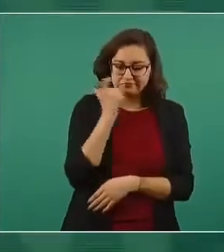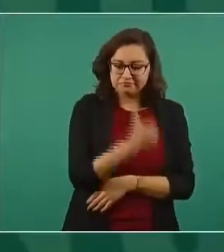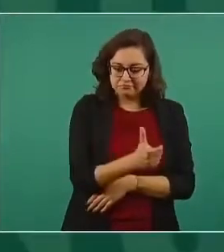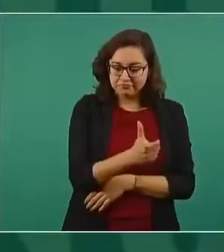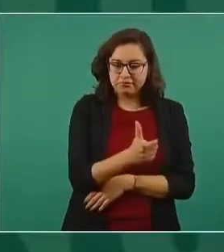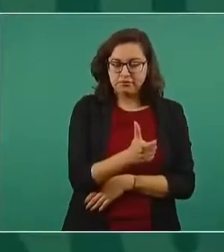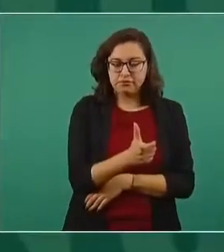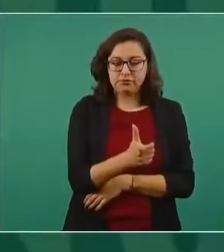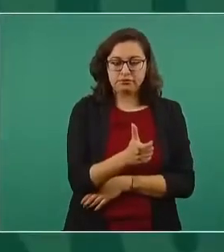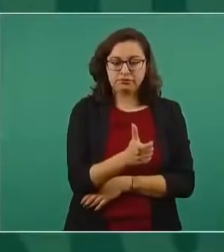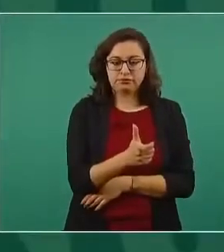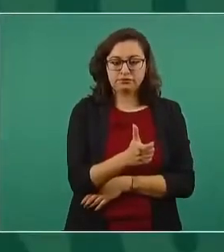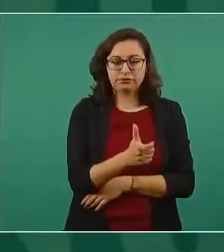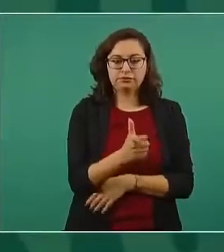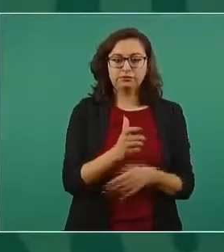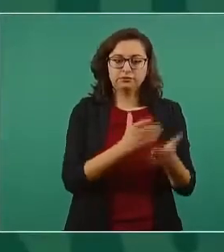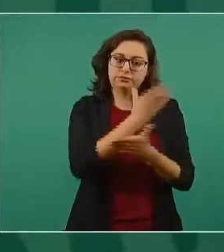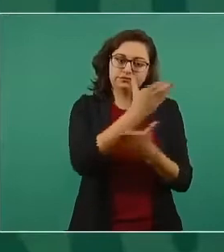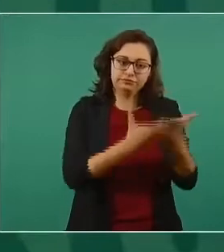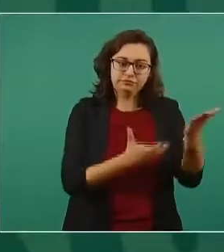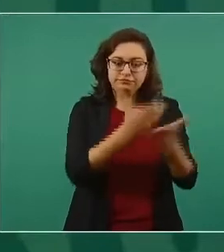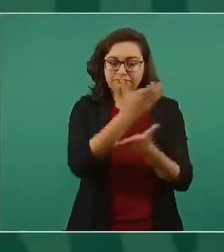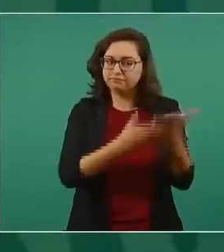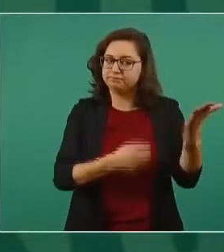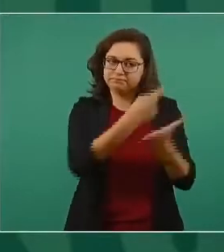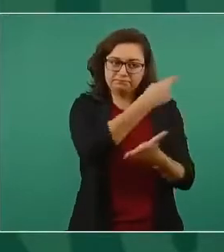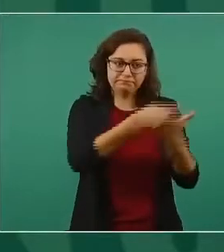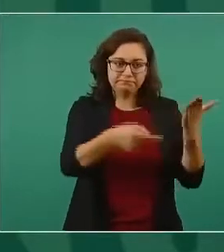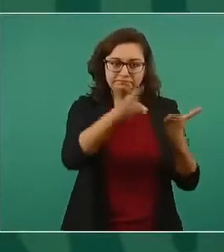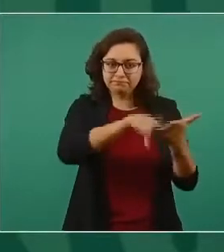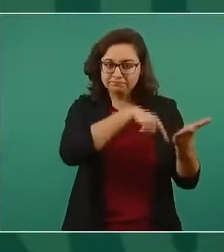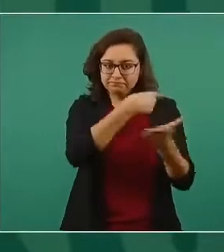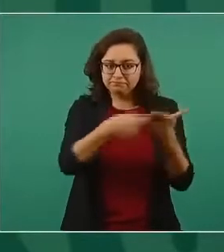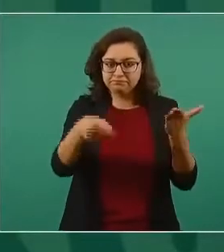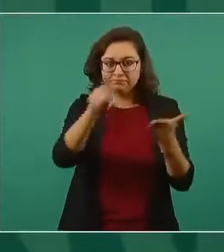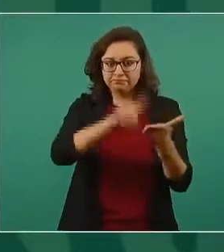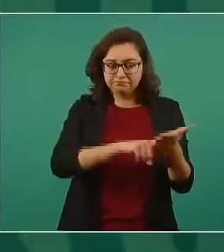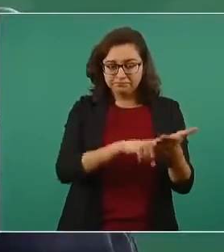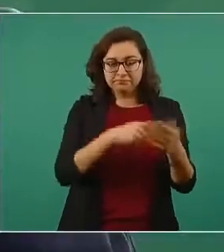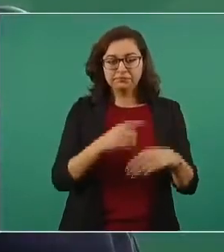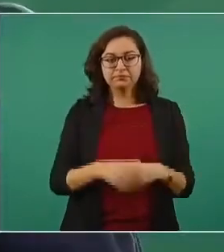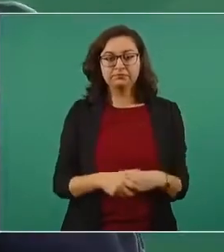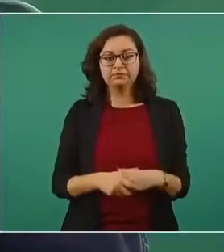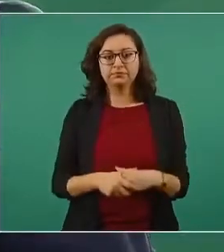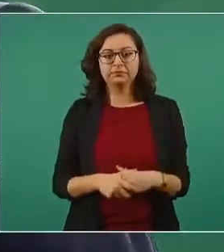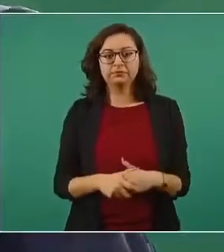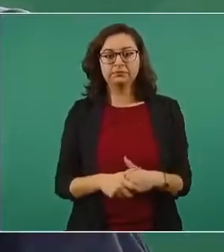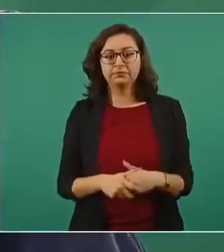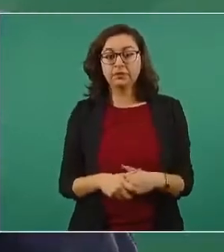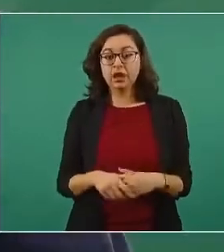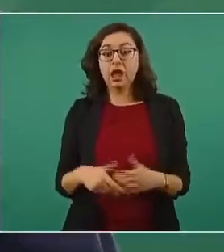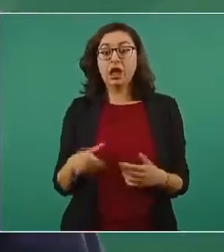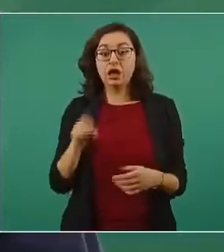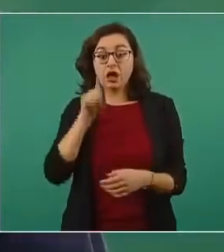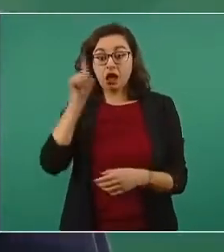por los contratos que habían y vamos a tener un aeropuerto